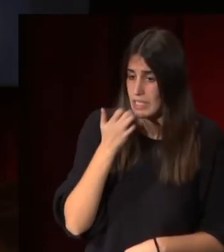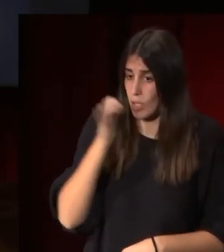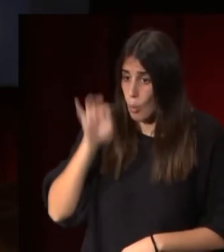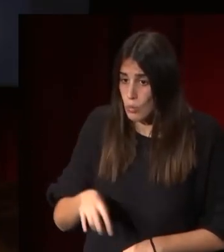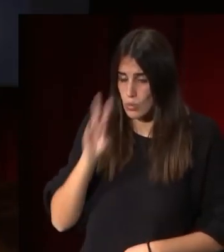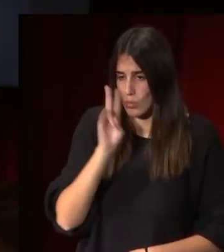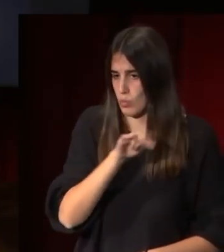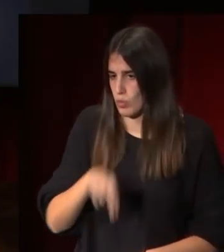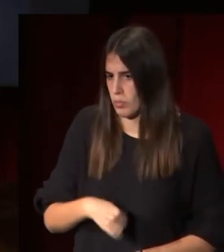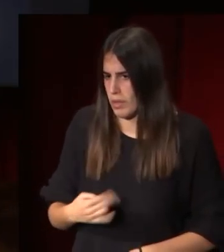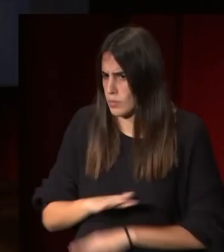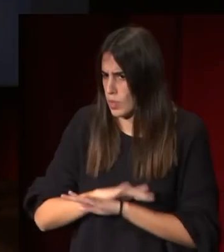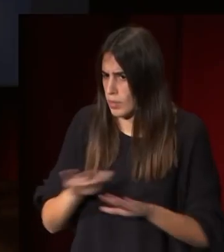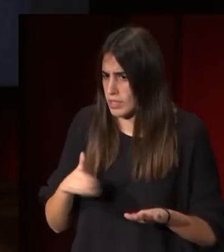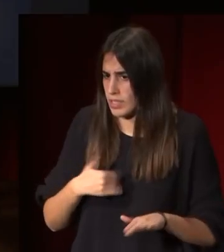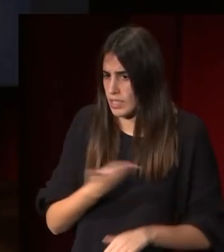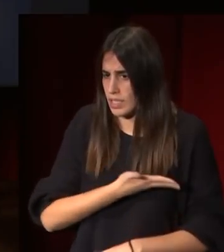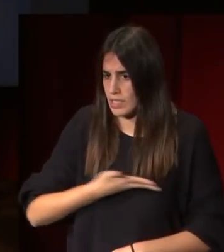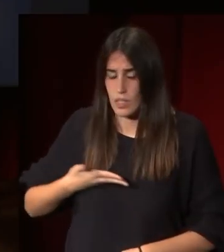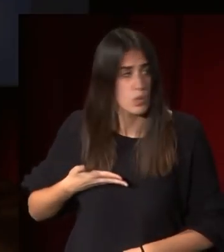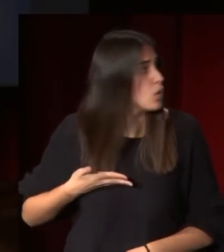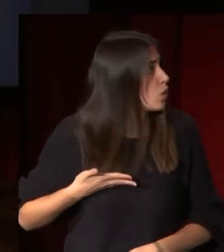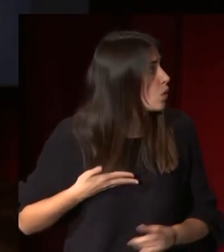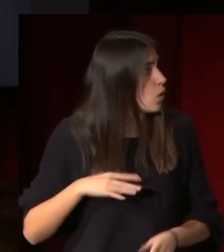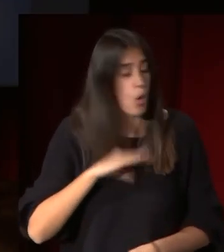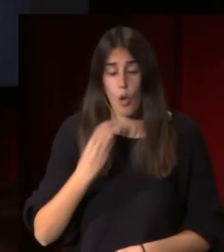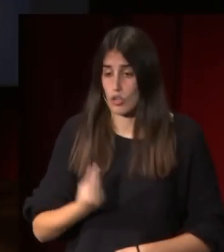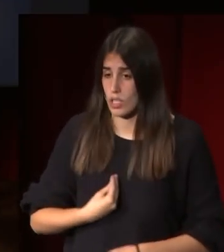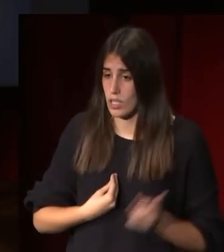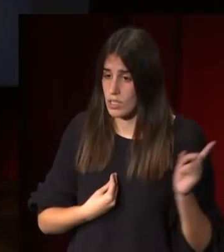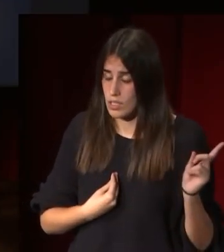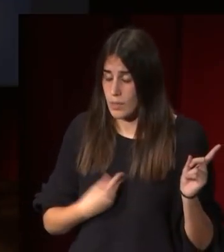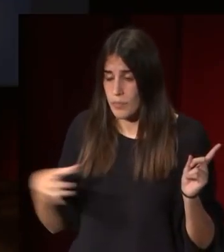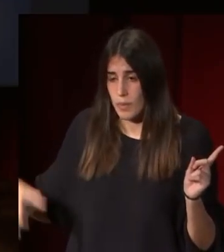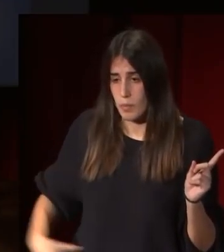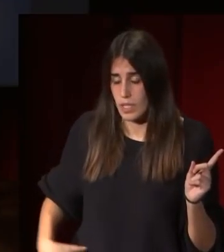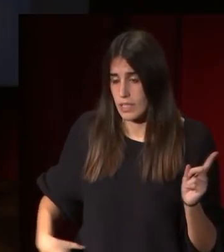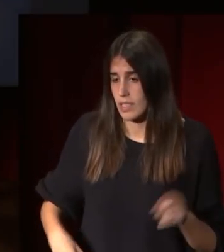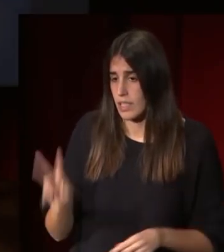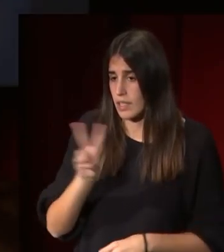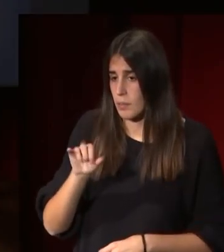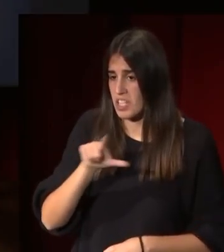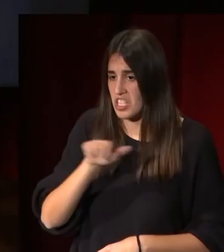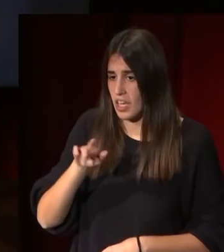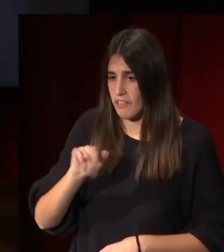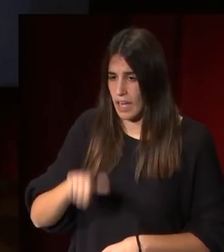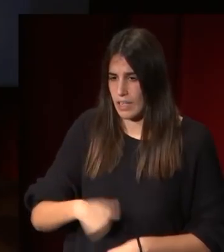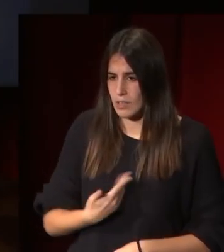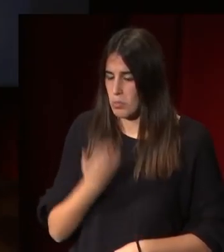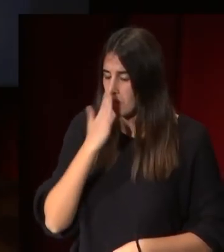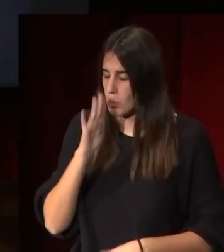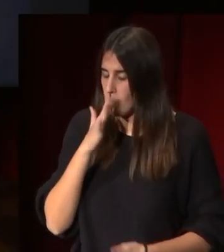Prado simplemente por ejemplo este retrato de Goya de la marquesa de Villafranca que es esa actitud tan